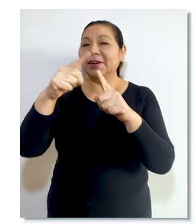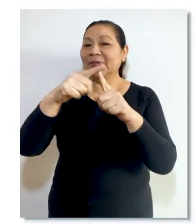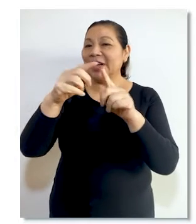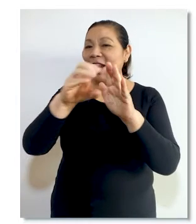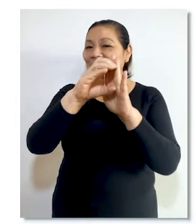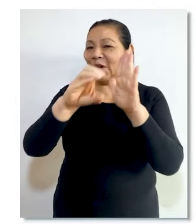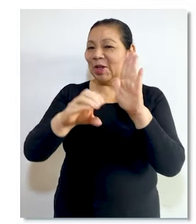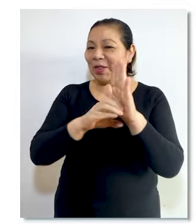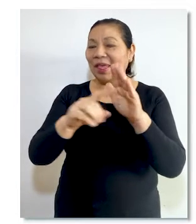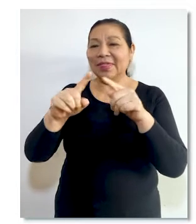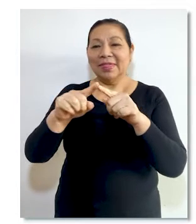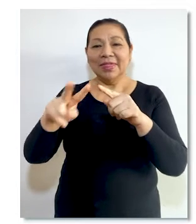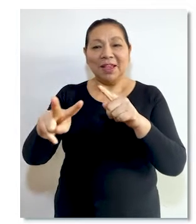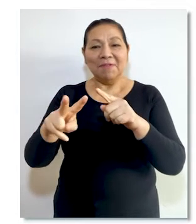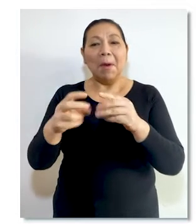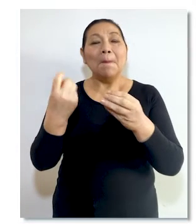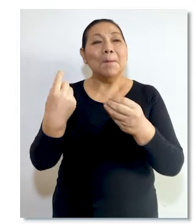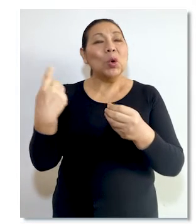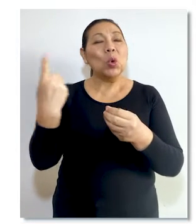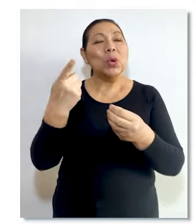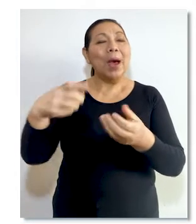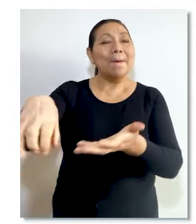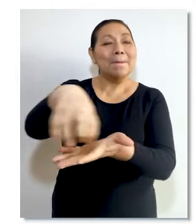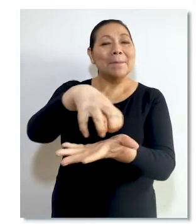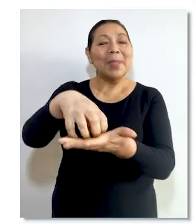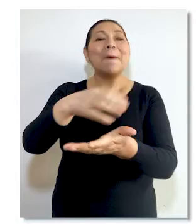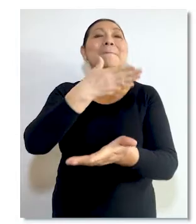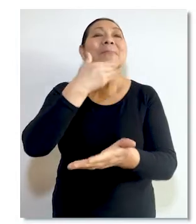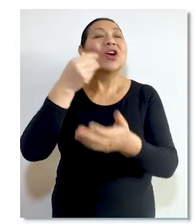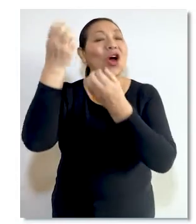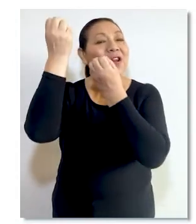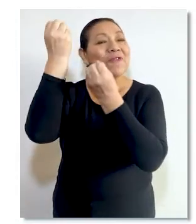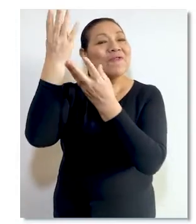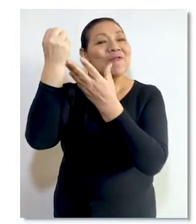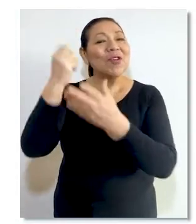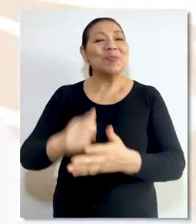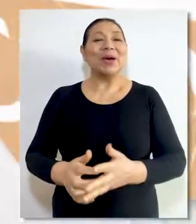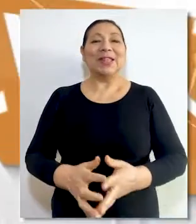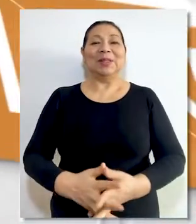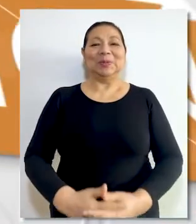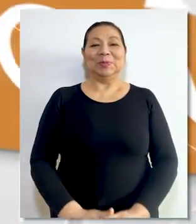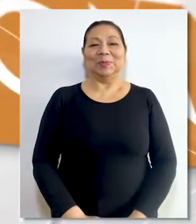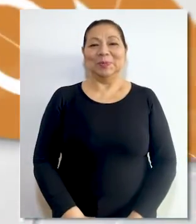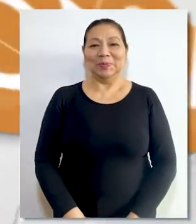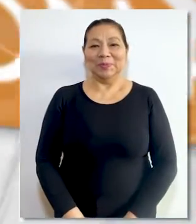Tribunal Constitucional TV, por una ciudadanía mejor informada.